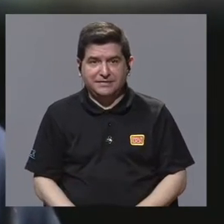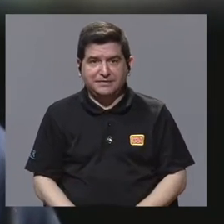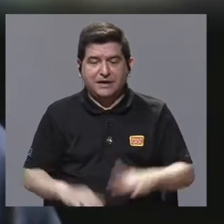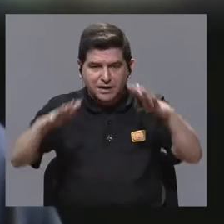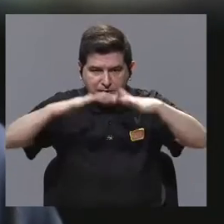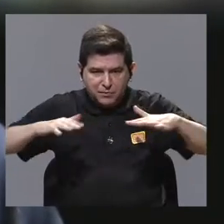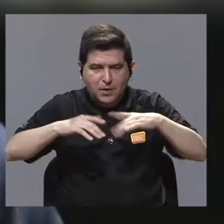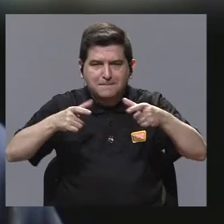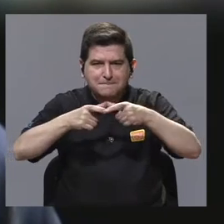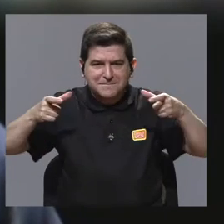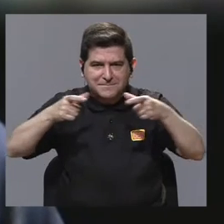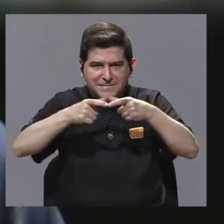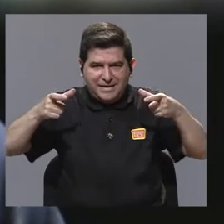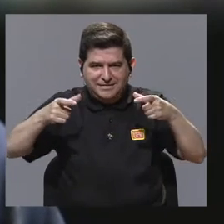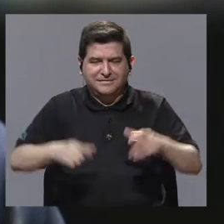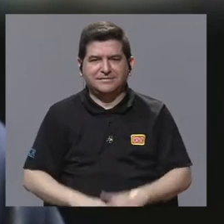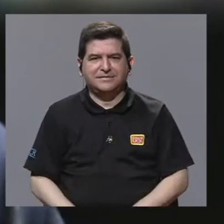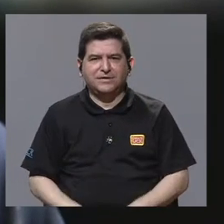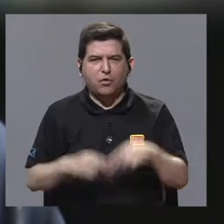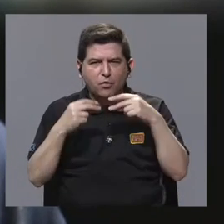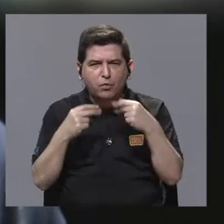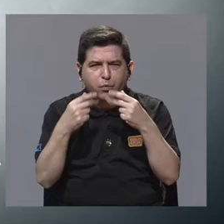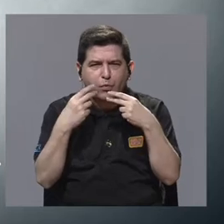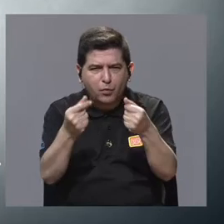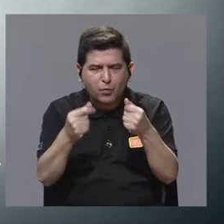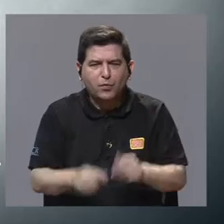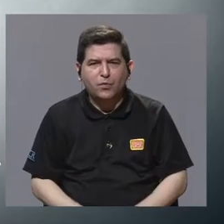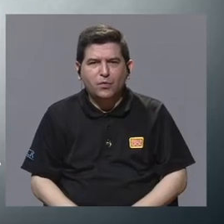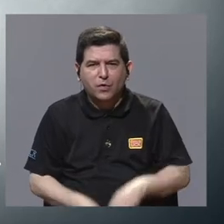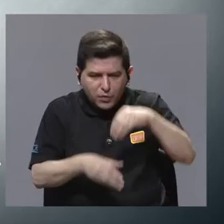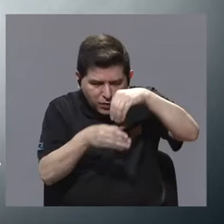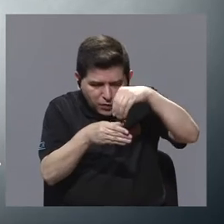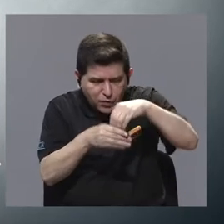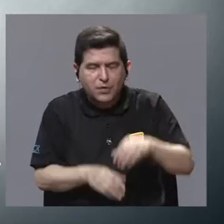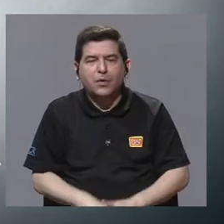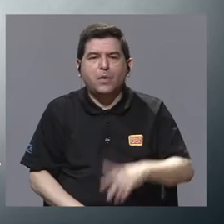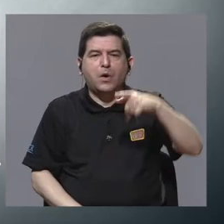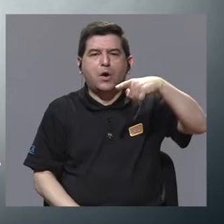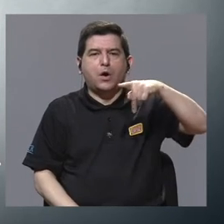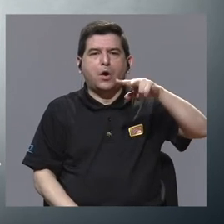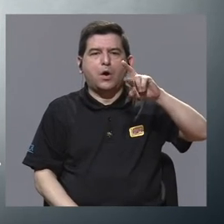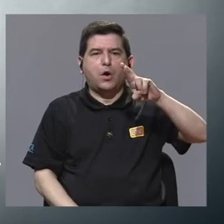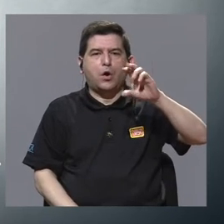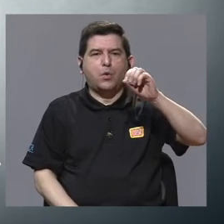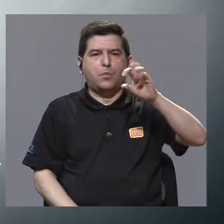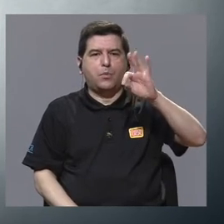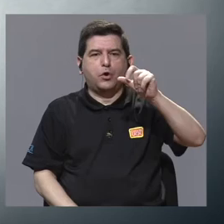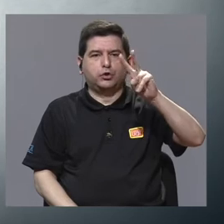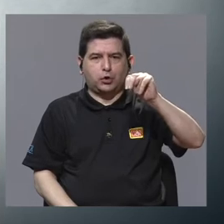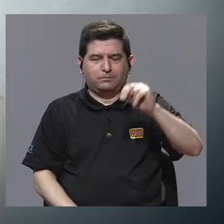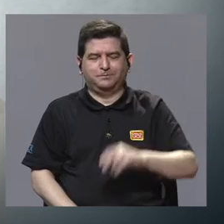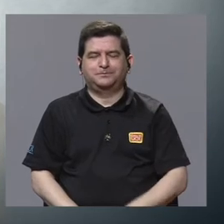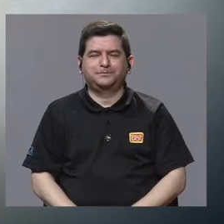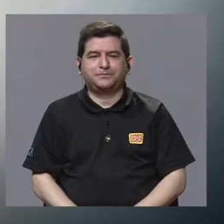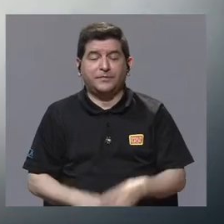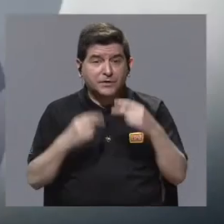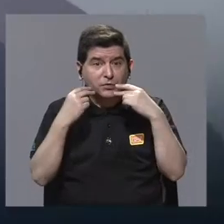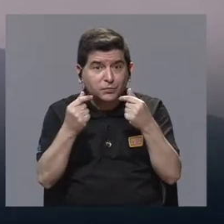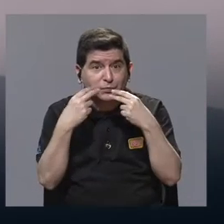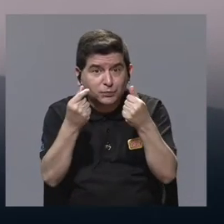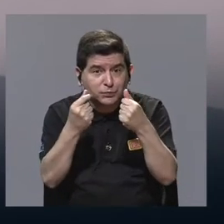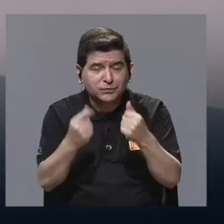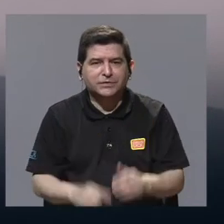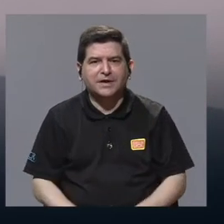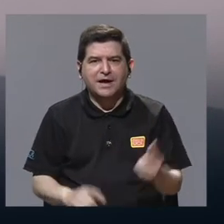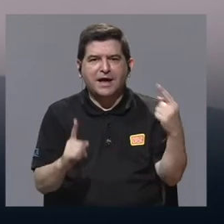campos magnéticos acelerar partículas cargadas como protones. Los acelera y